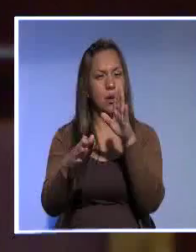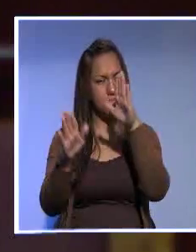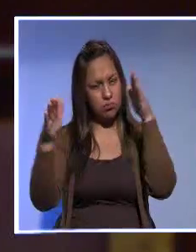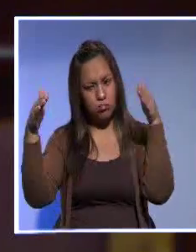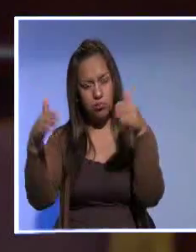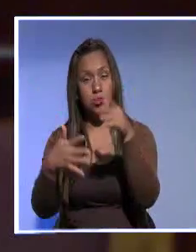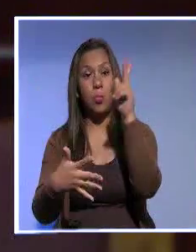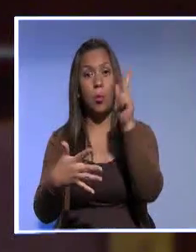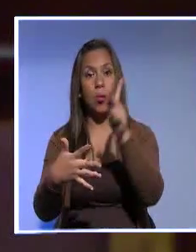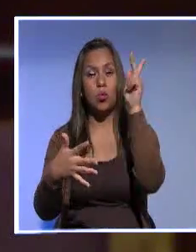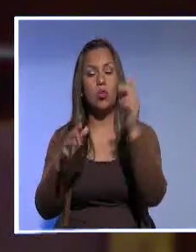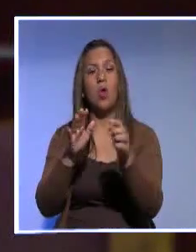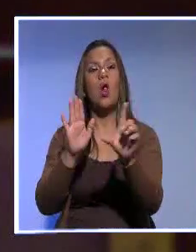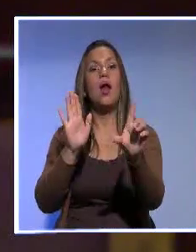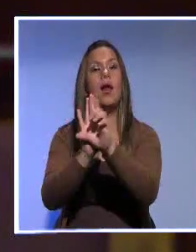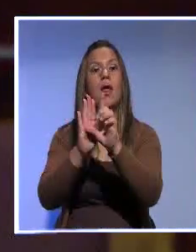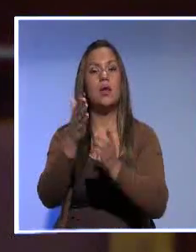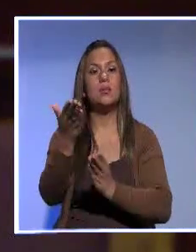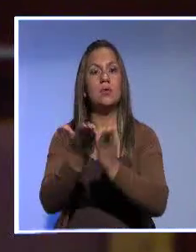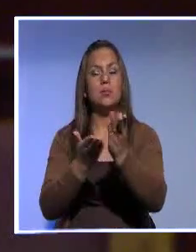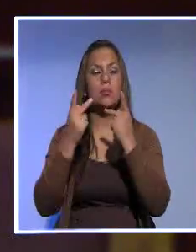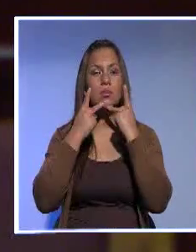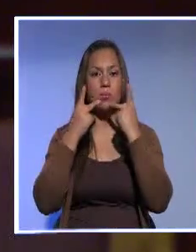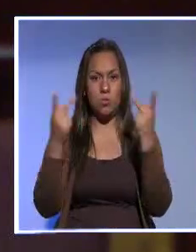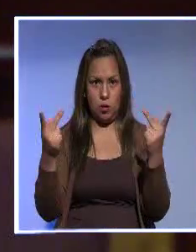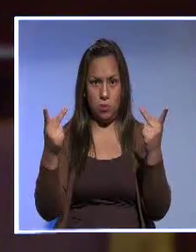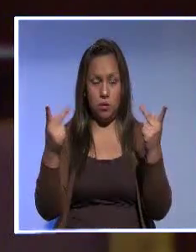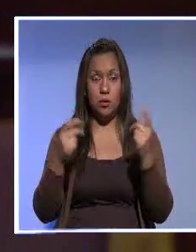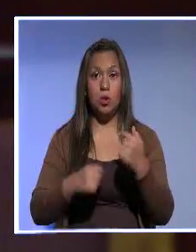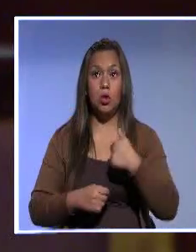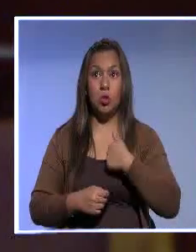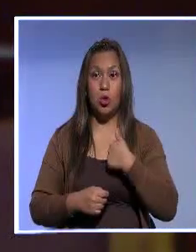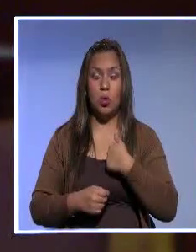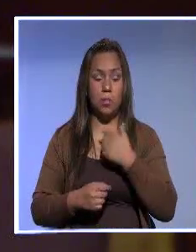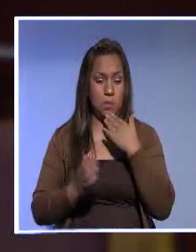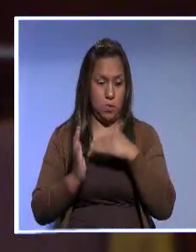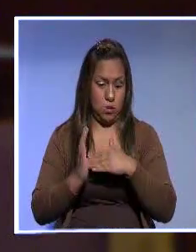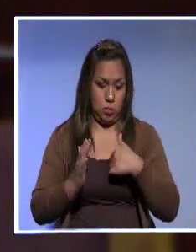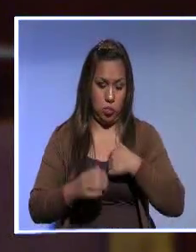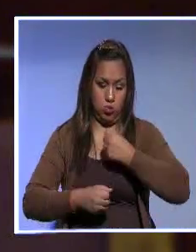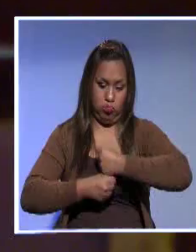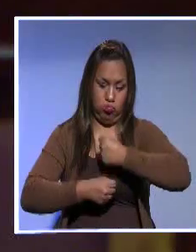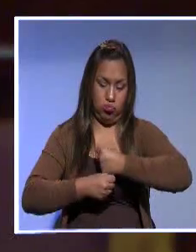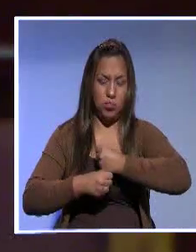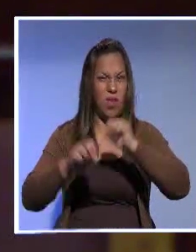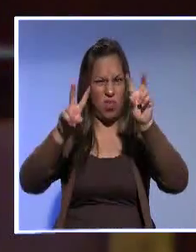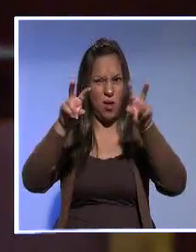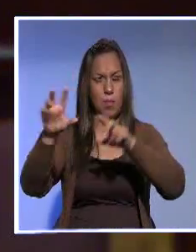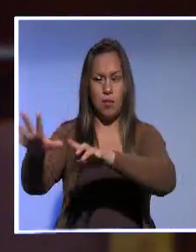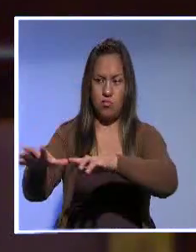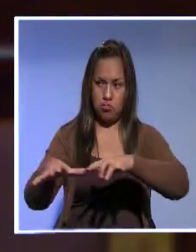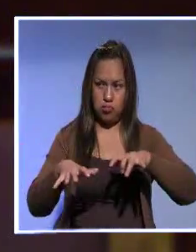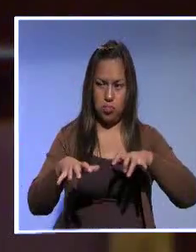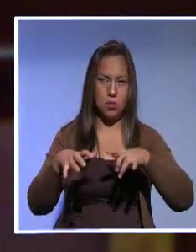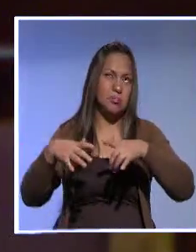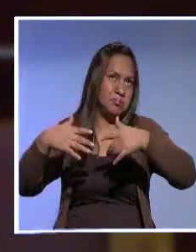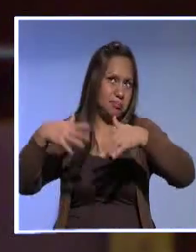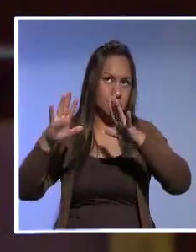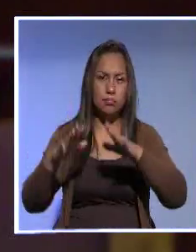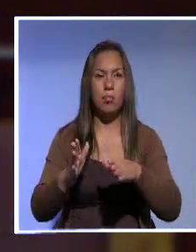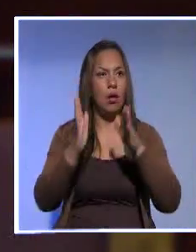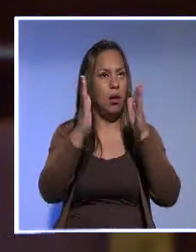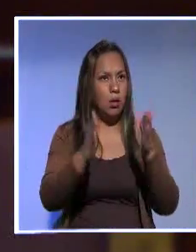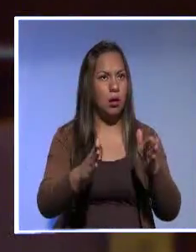ley del sector público, porque yo me he formado en el trabajo, en el agro, en la fábrica, en el taller.